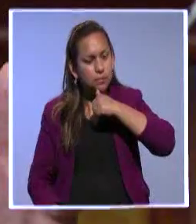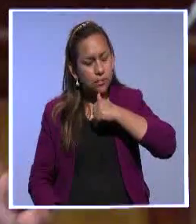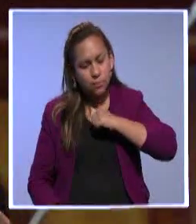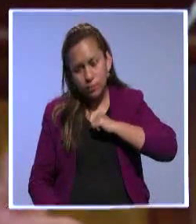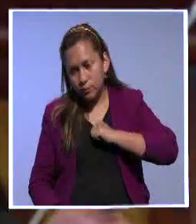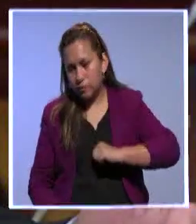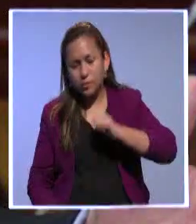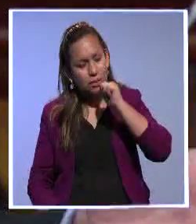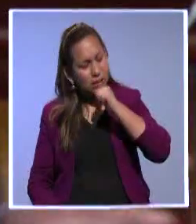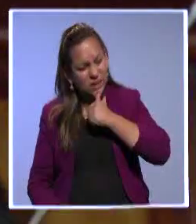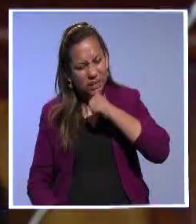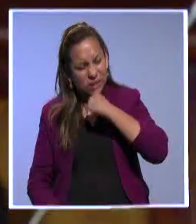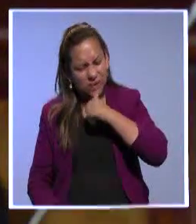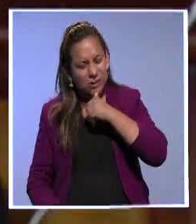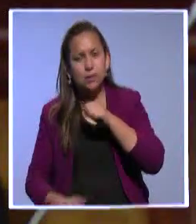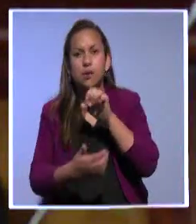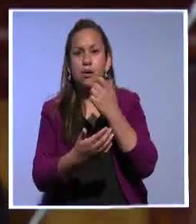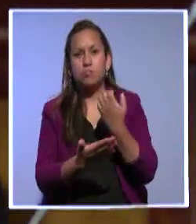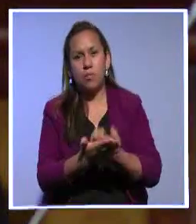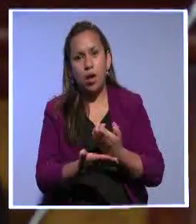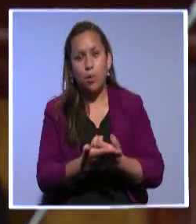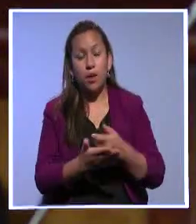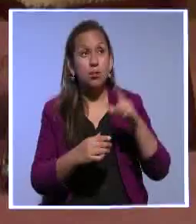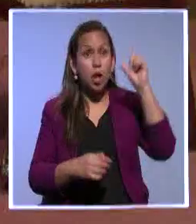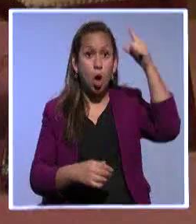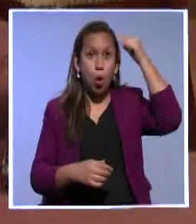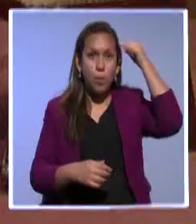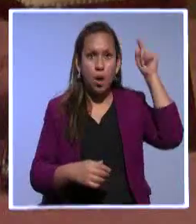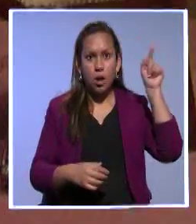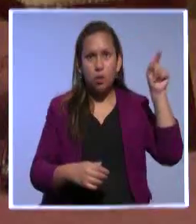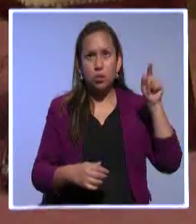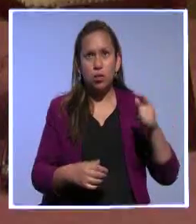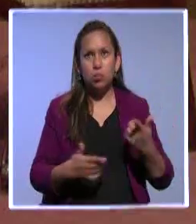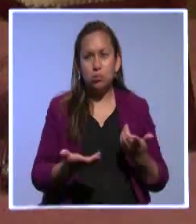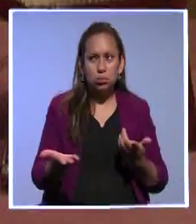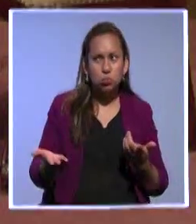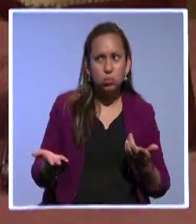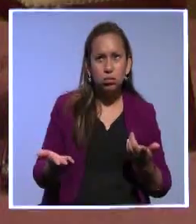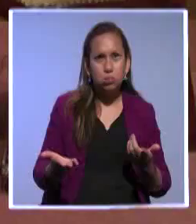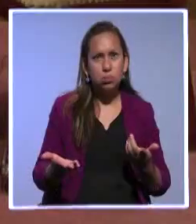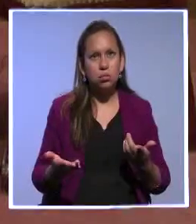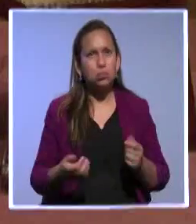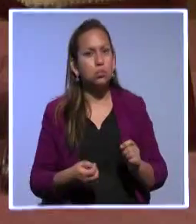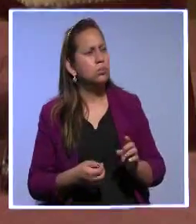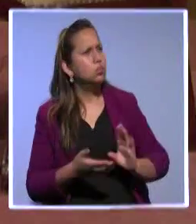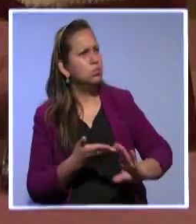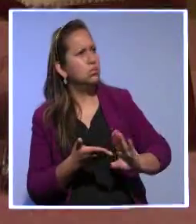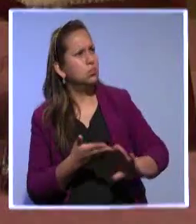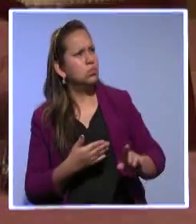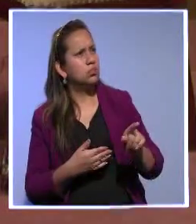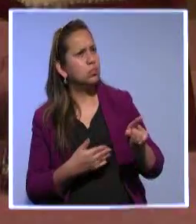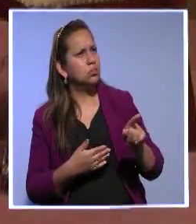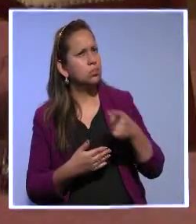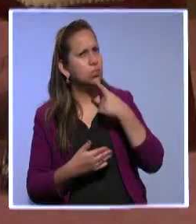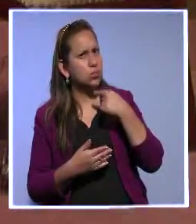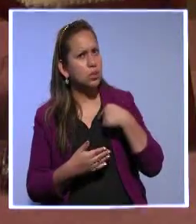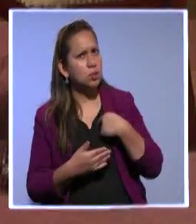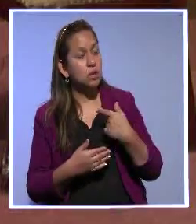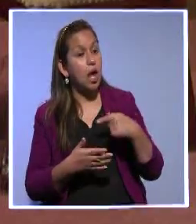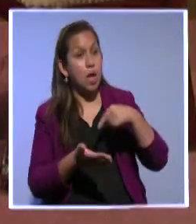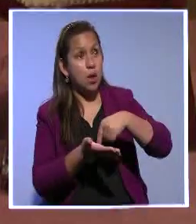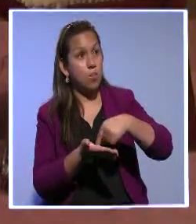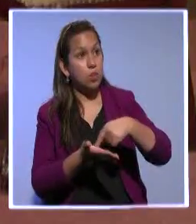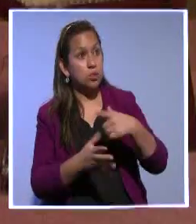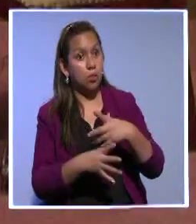tremenda crisis que el gobierno no la quiere reconocer. ¿Y se corrige eliminando impuestos asambleístas? Yo no he planteado eliminar impuestos, estamos hablando de